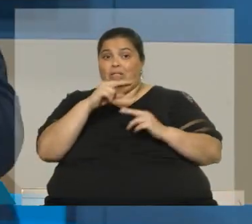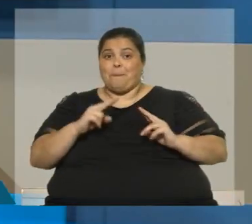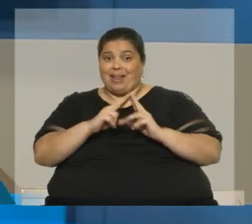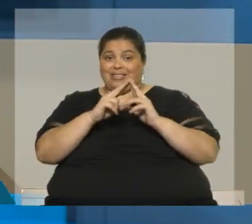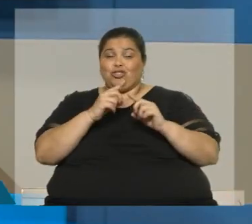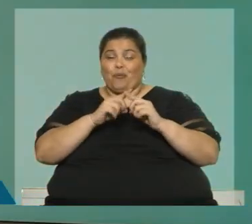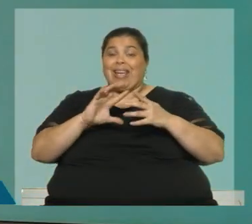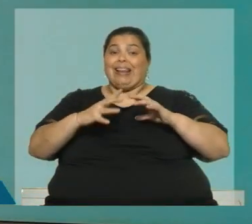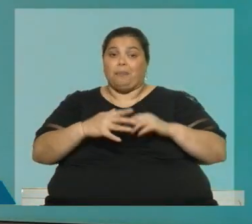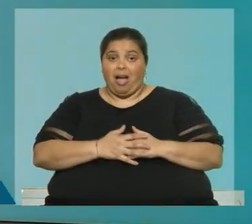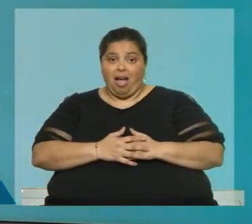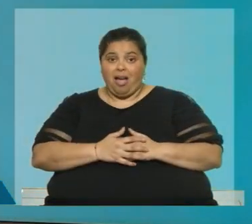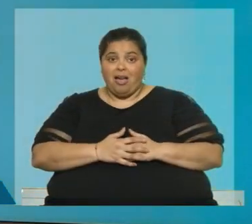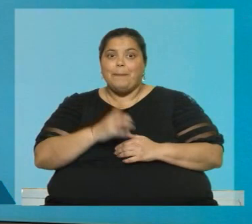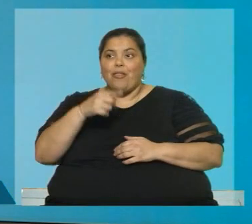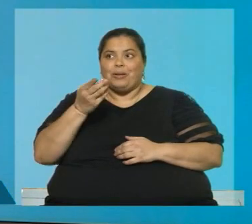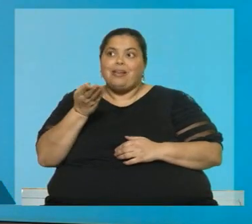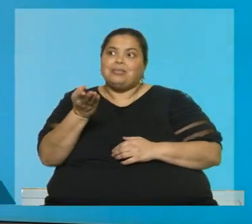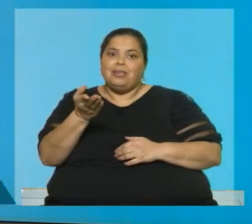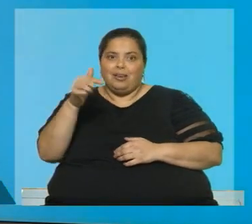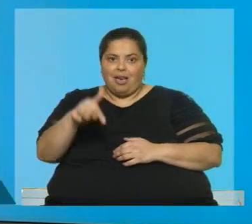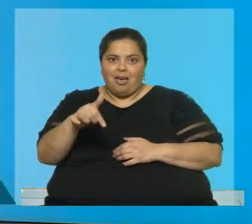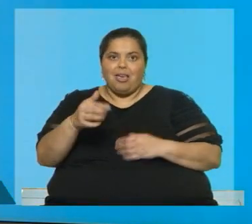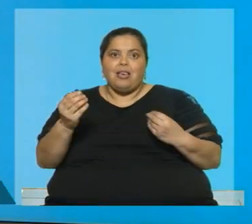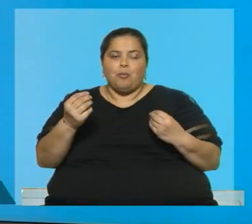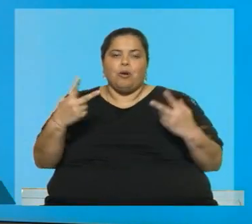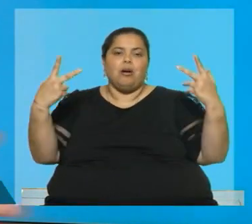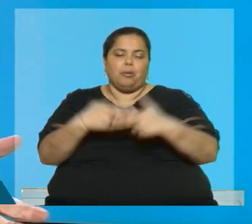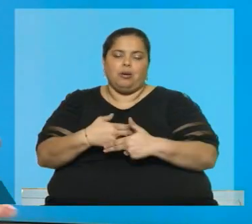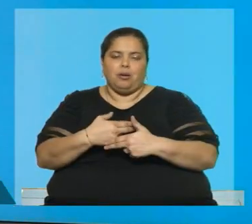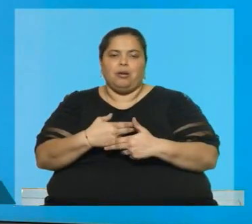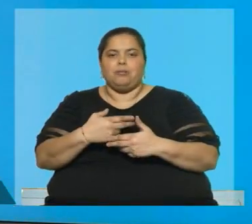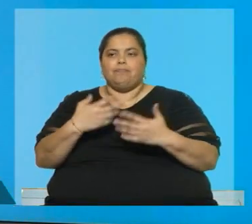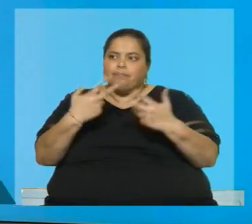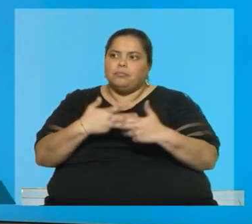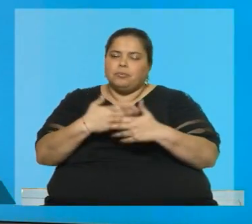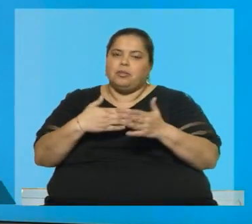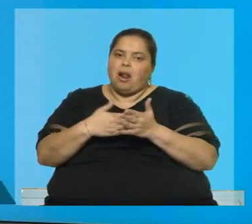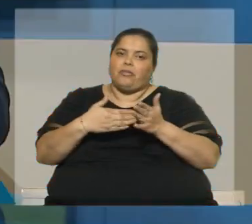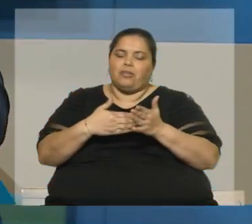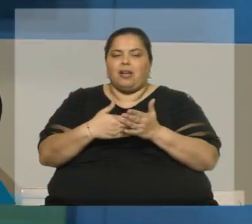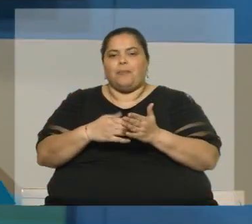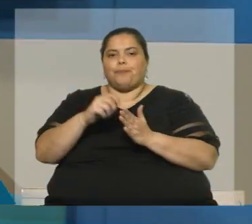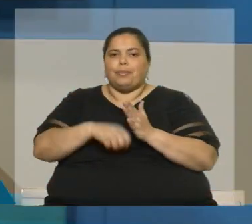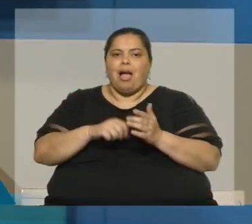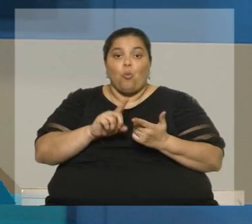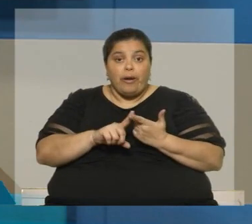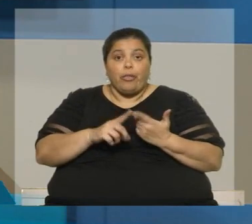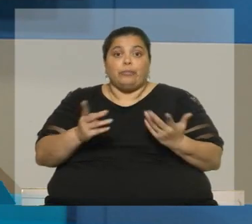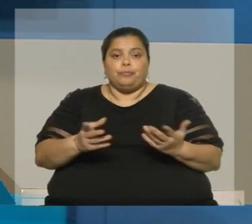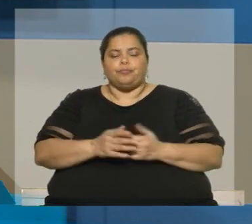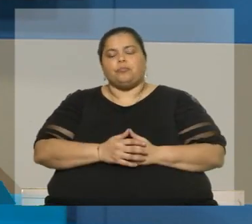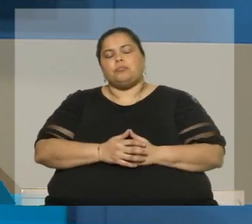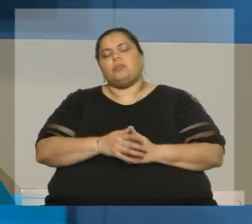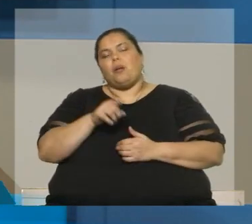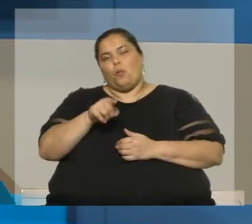Después exigen aquí, le quiero decir, y trancan el acuerdo. Entonces, uno dice, bueno, qué tan confiables son los otros. Bueno, ahí podía